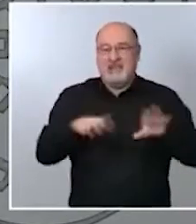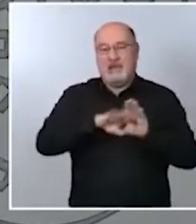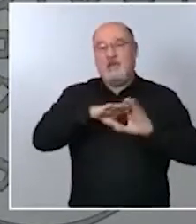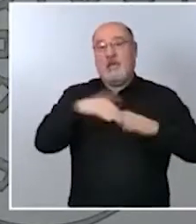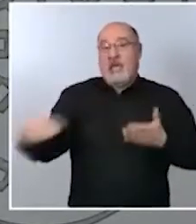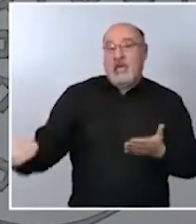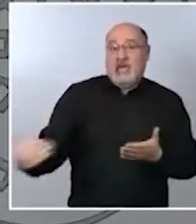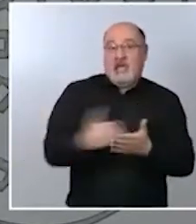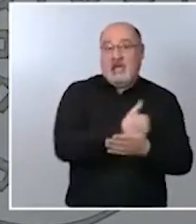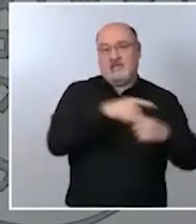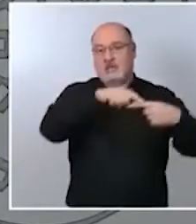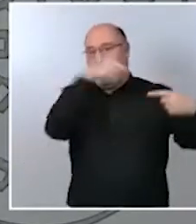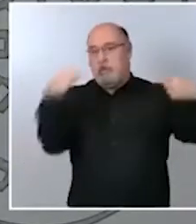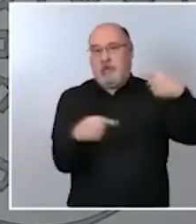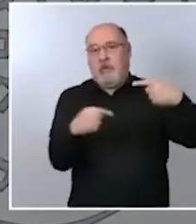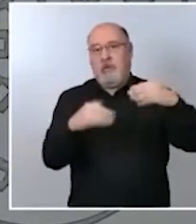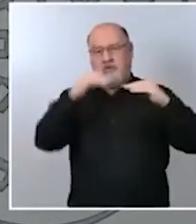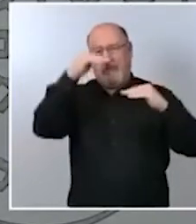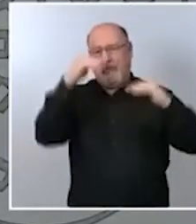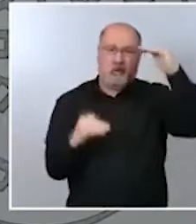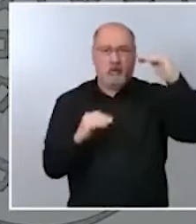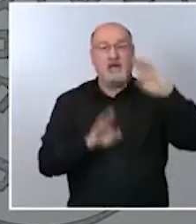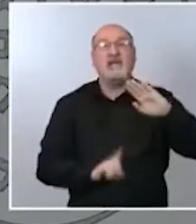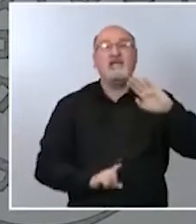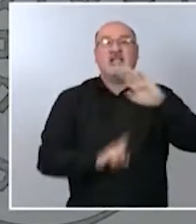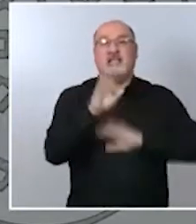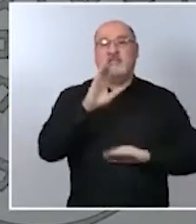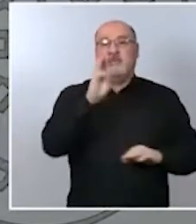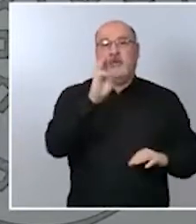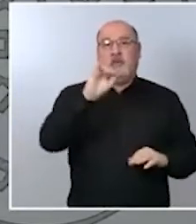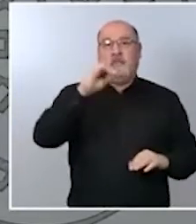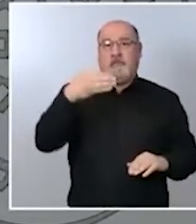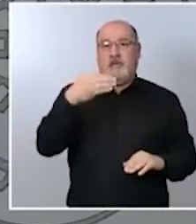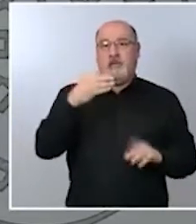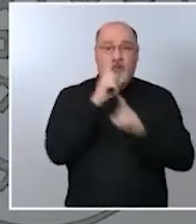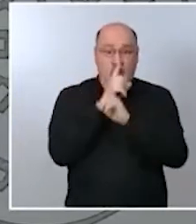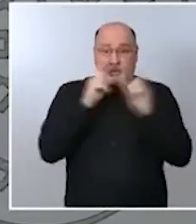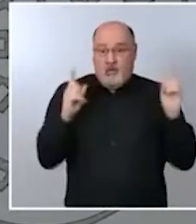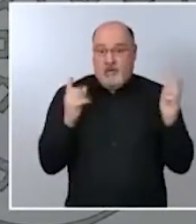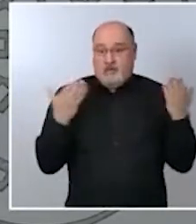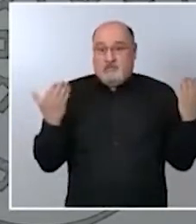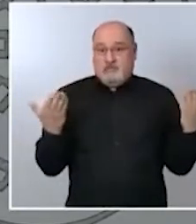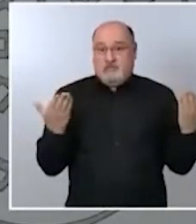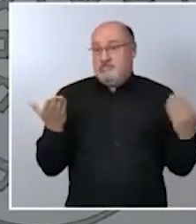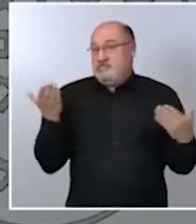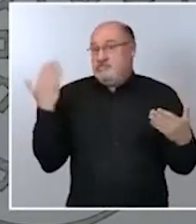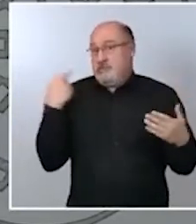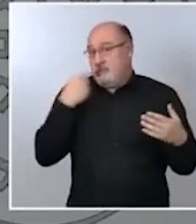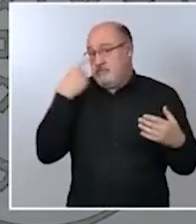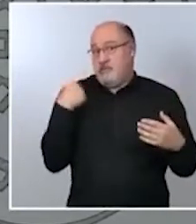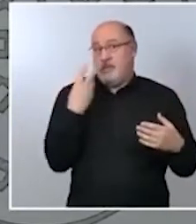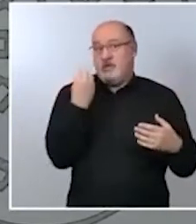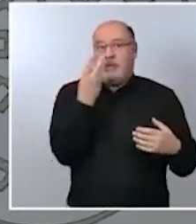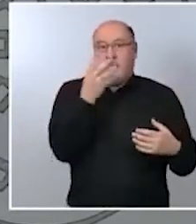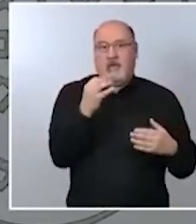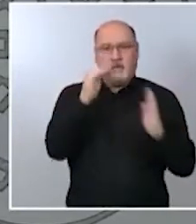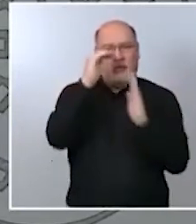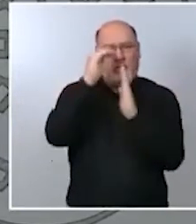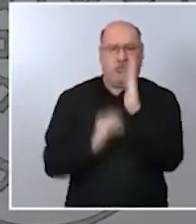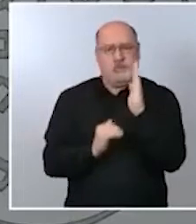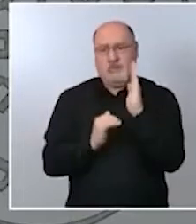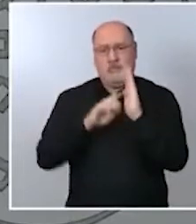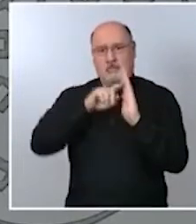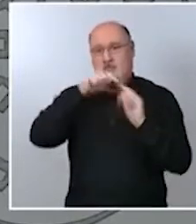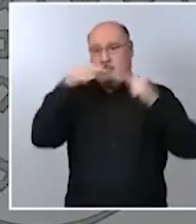que ha registrado nuestro crecimiento nuestro PIB a lo largo del año 2020 decir además que su partido